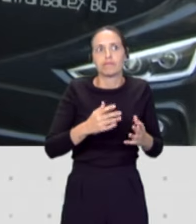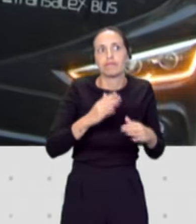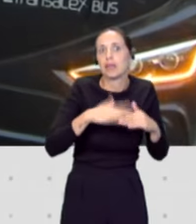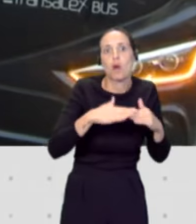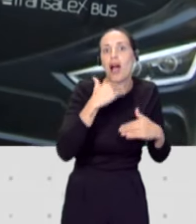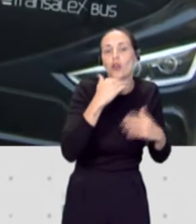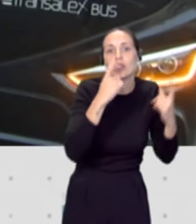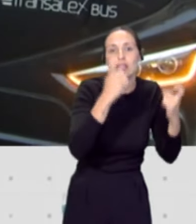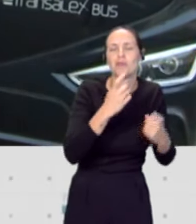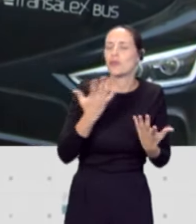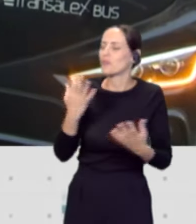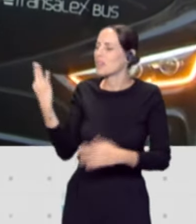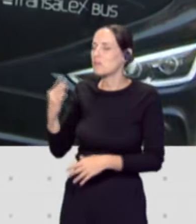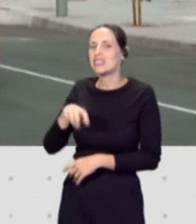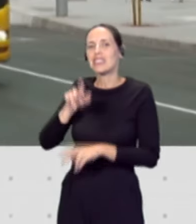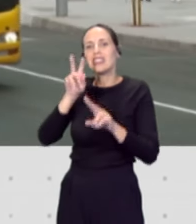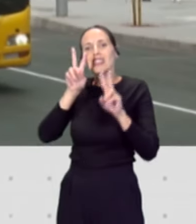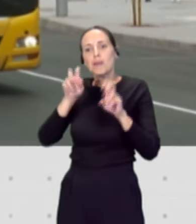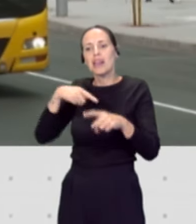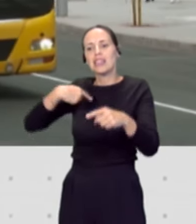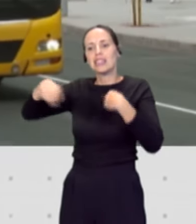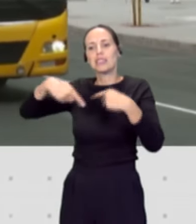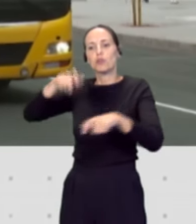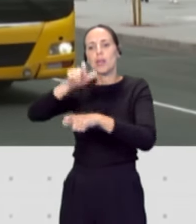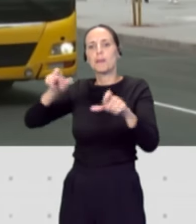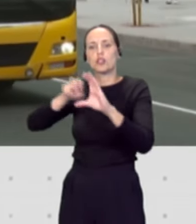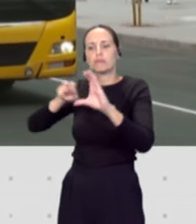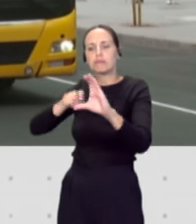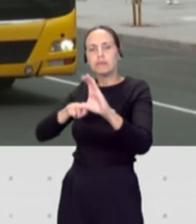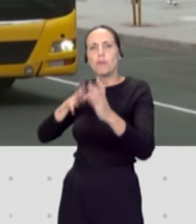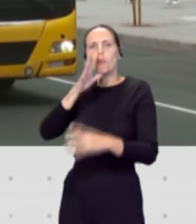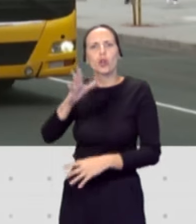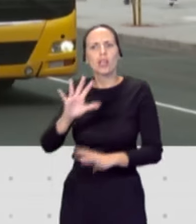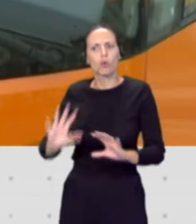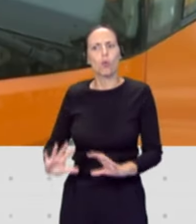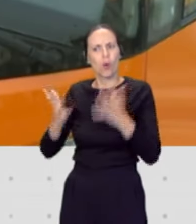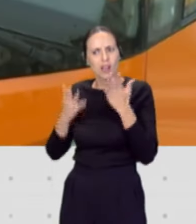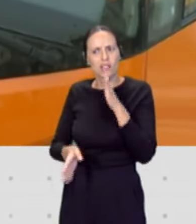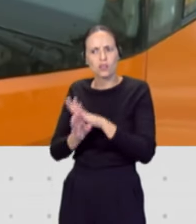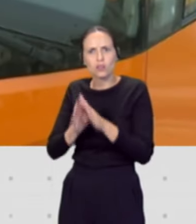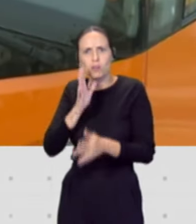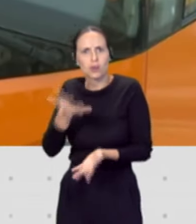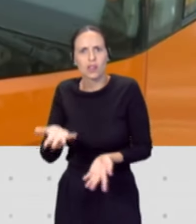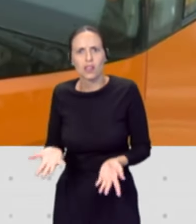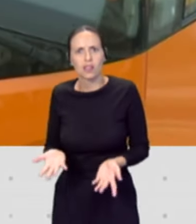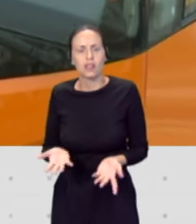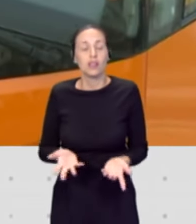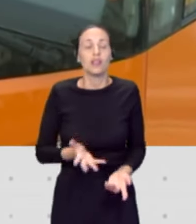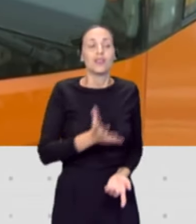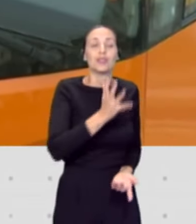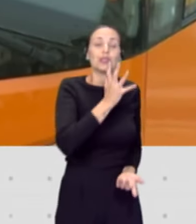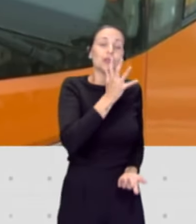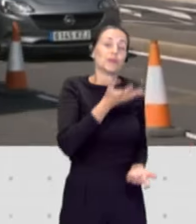el transporte de viajeros? ¿Por qué ellos continúan, digamos, pues anclados en esa convocatoria? Bueno, porque